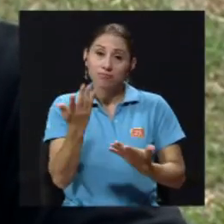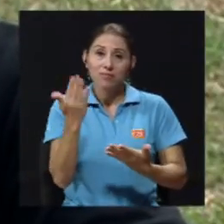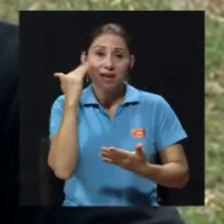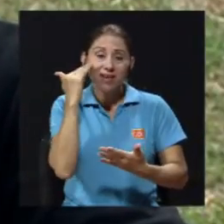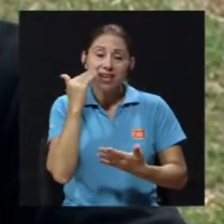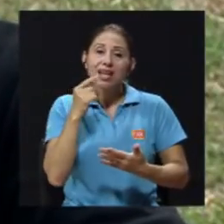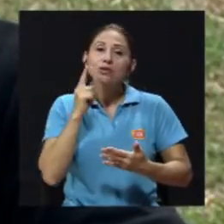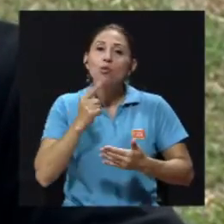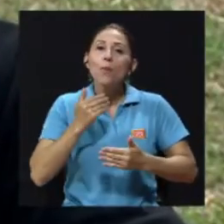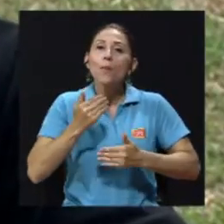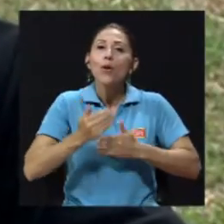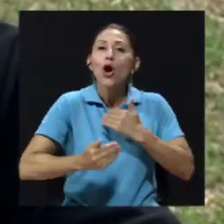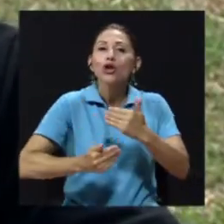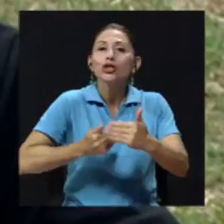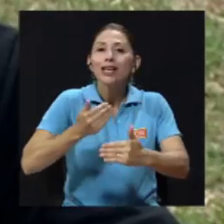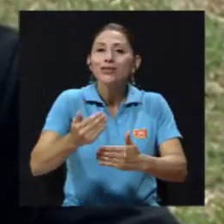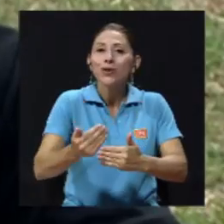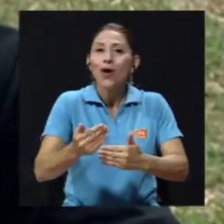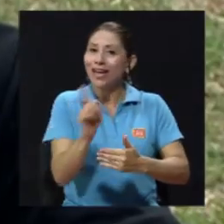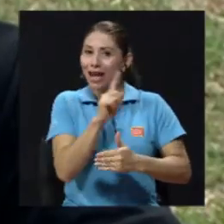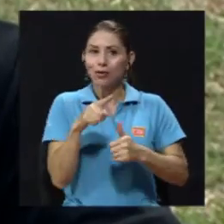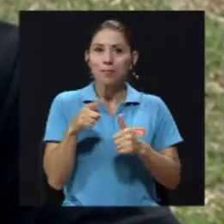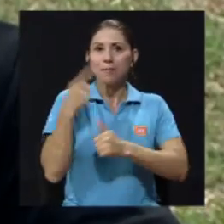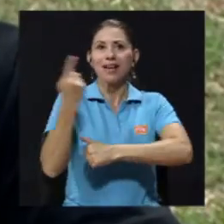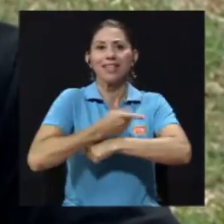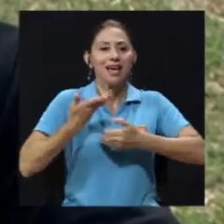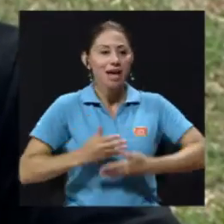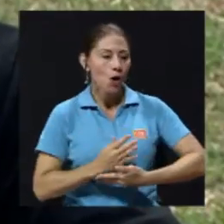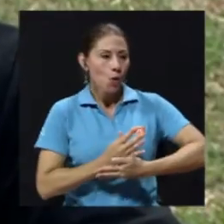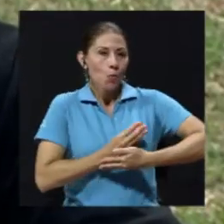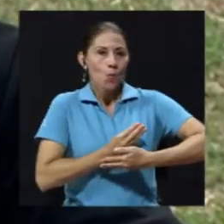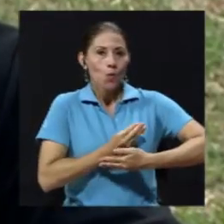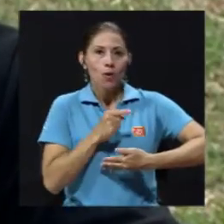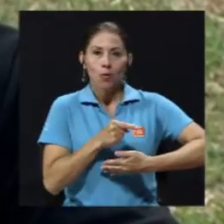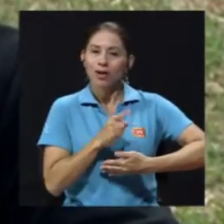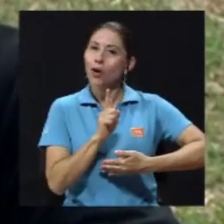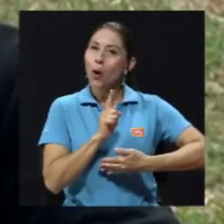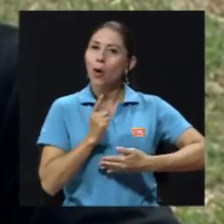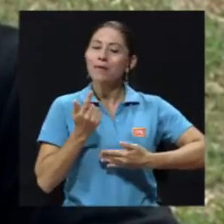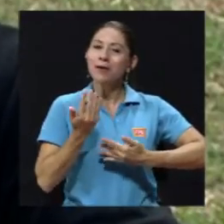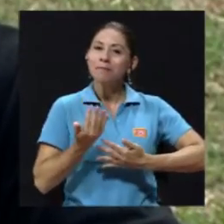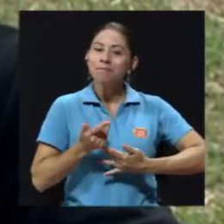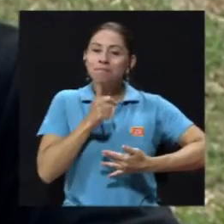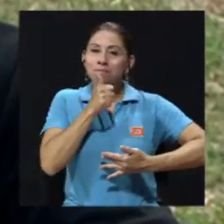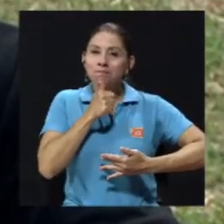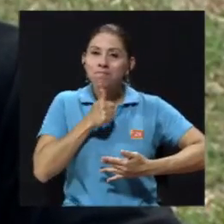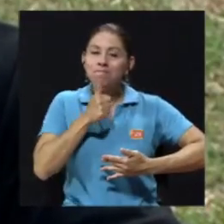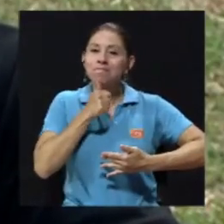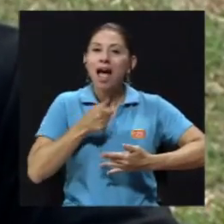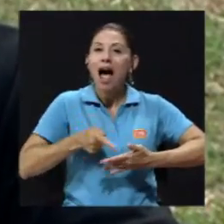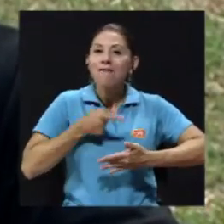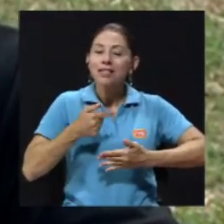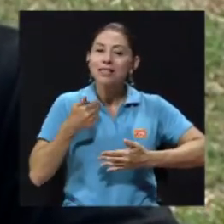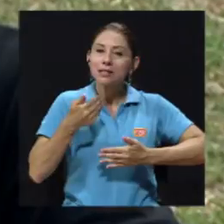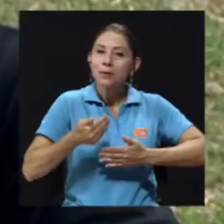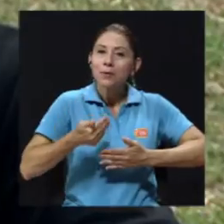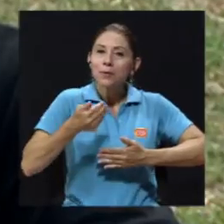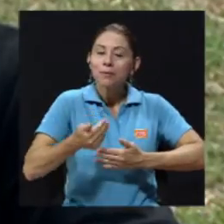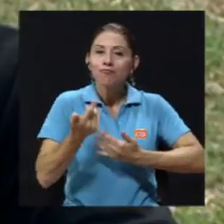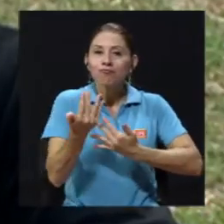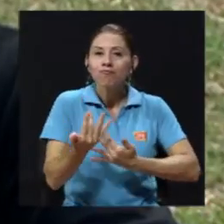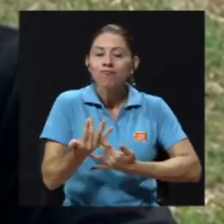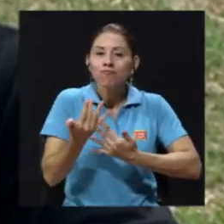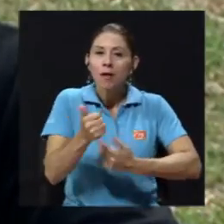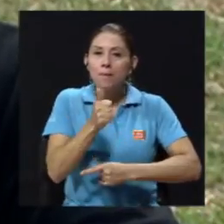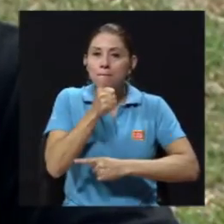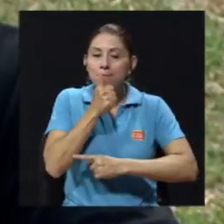un proceso que se va a llevar unos días en establecerse y que es un poco, algunas veces, es un tanto difícil y que la